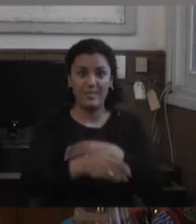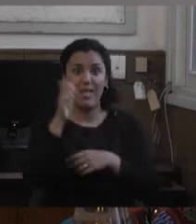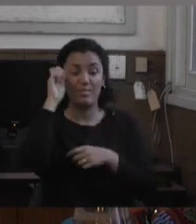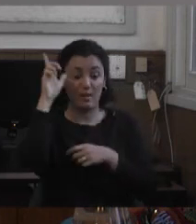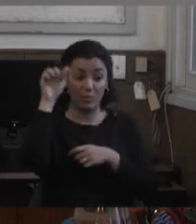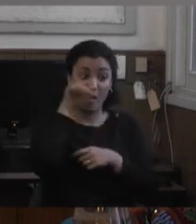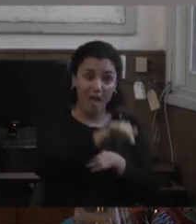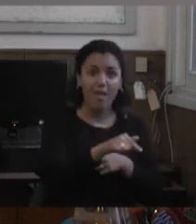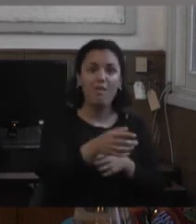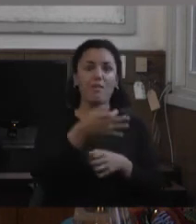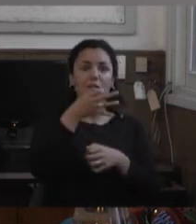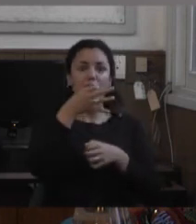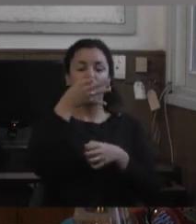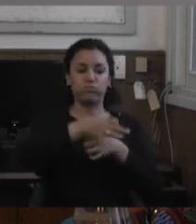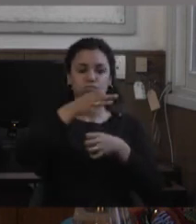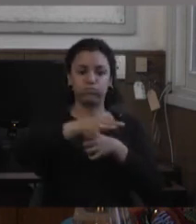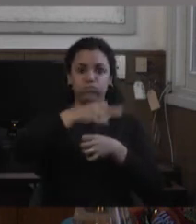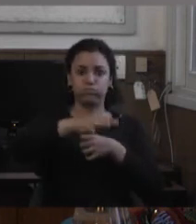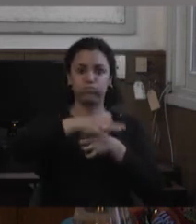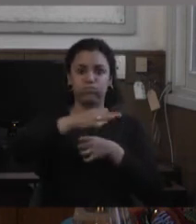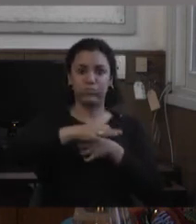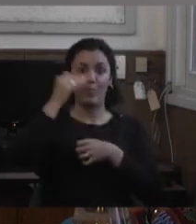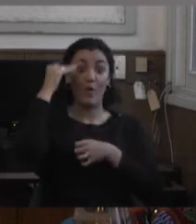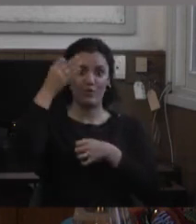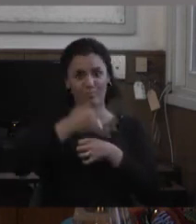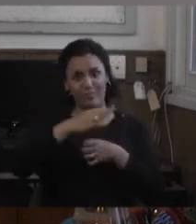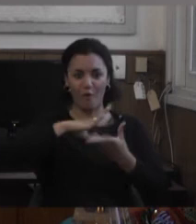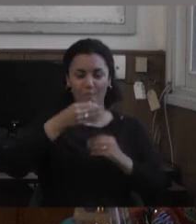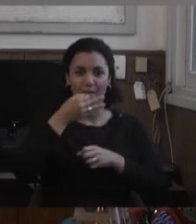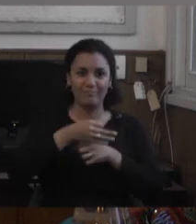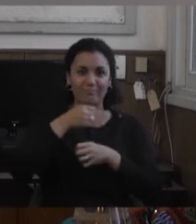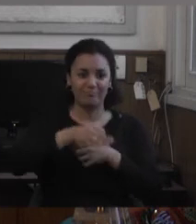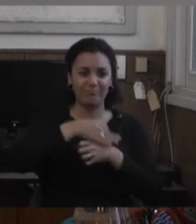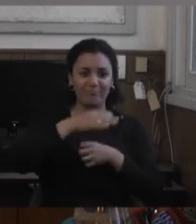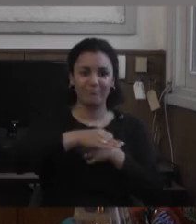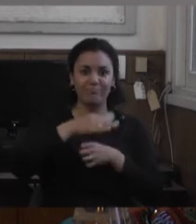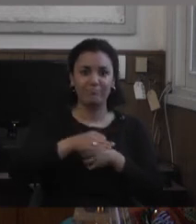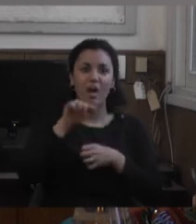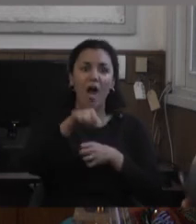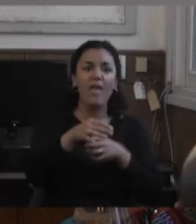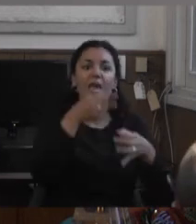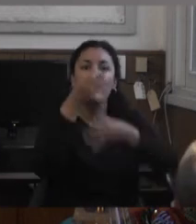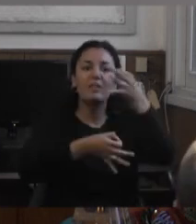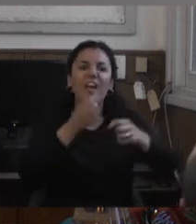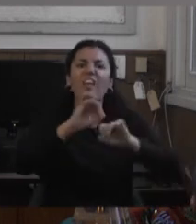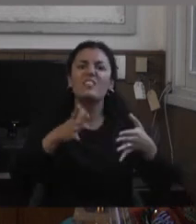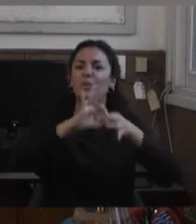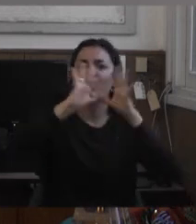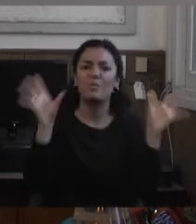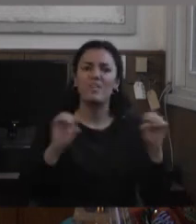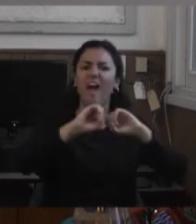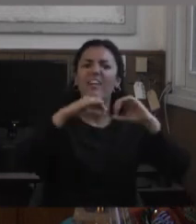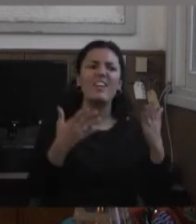donde dejan de ser objeto de estudio para transmitir un saber de qué es autonomía qué es la convención